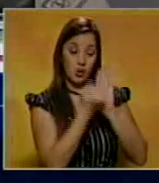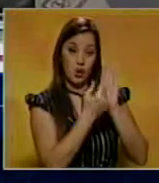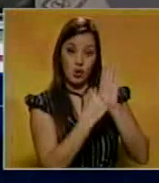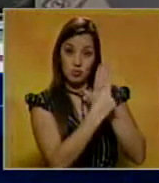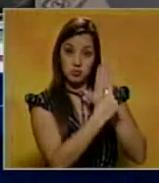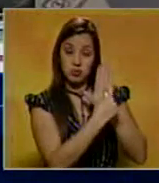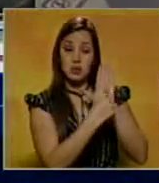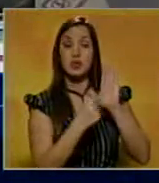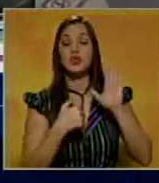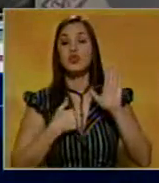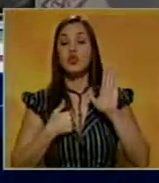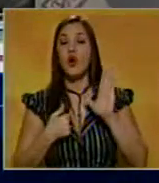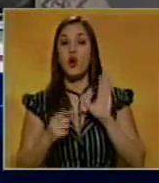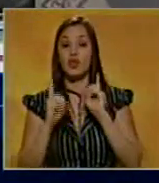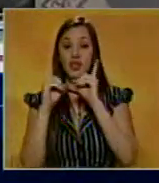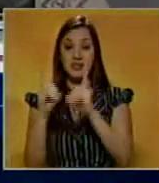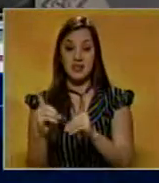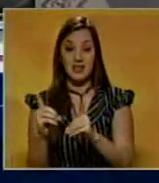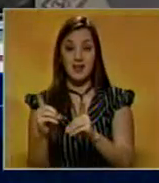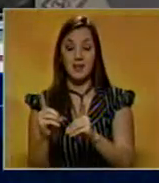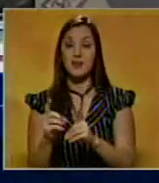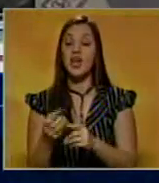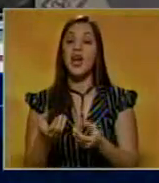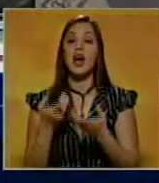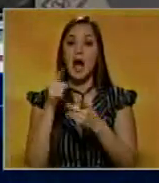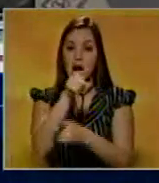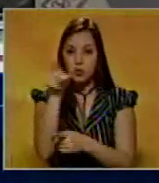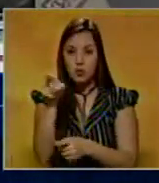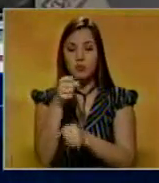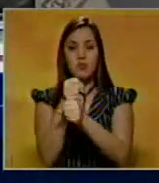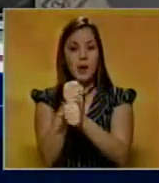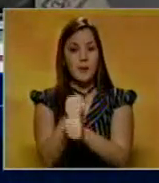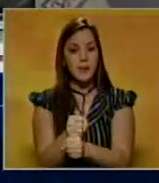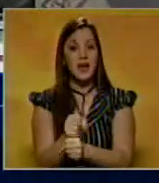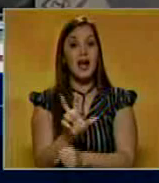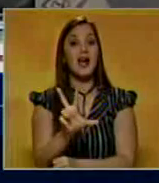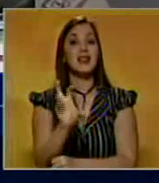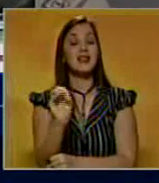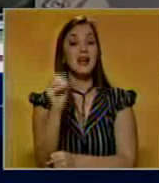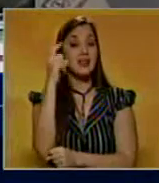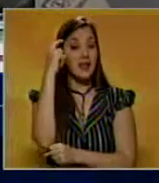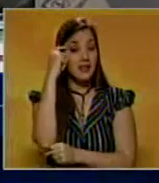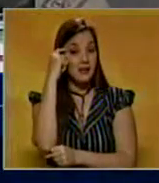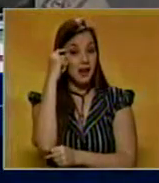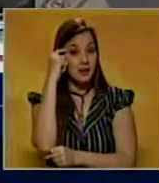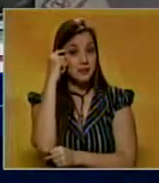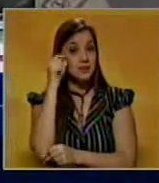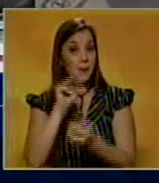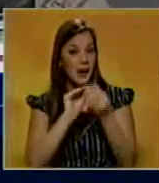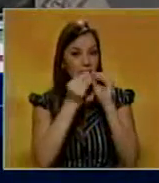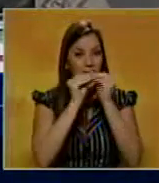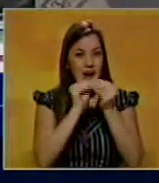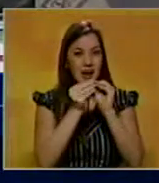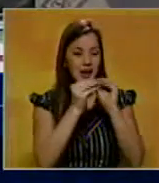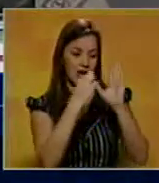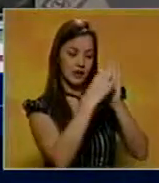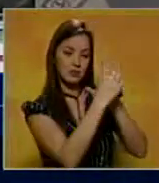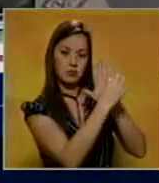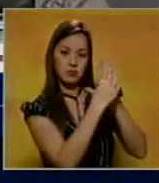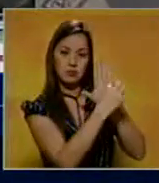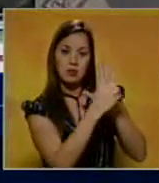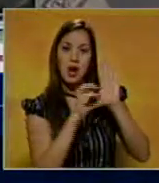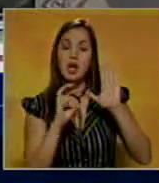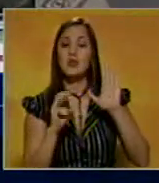Yo le he dado un plazo de 30 días para que peinen toda la economía nacional y establezcan nuevos